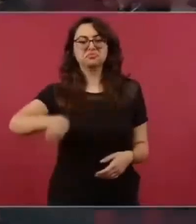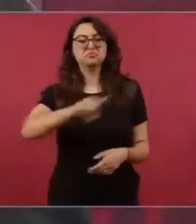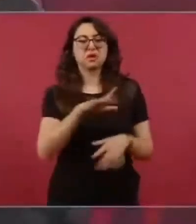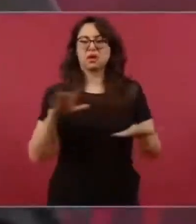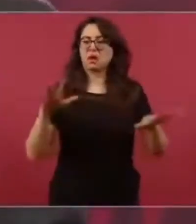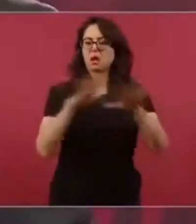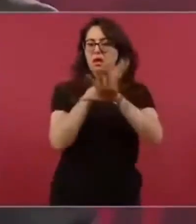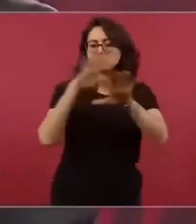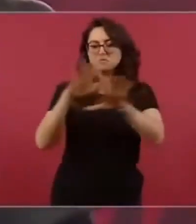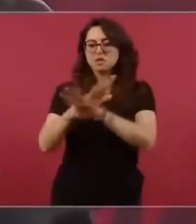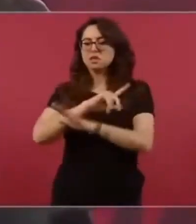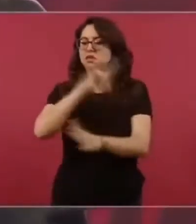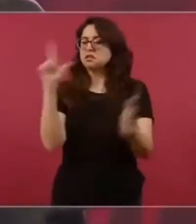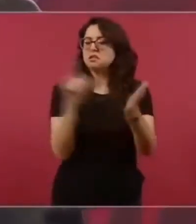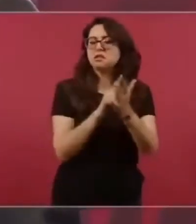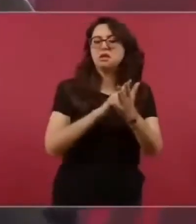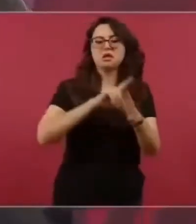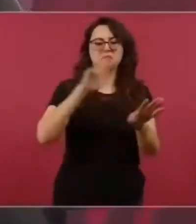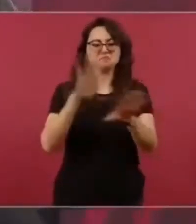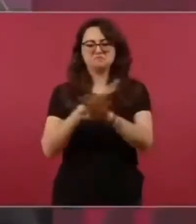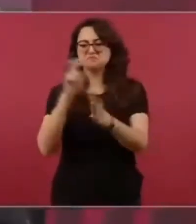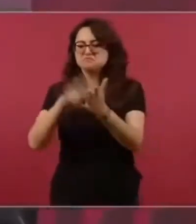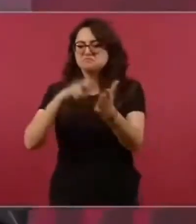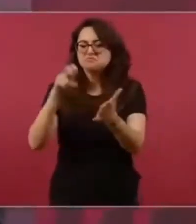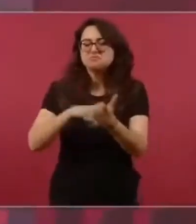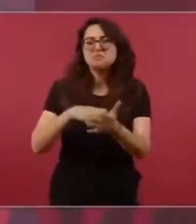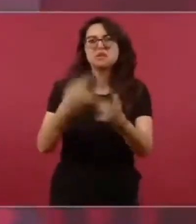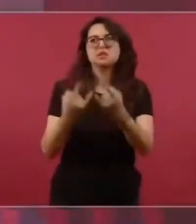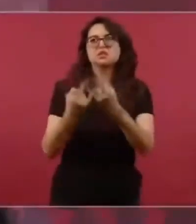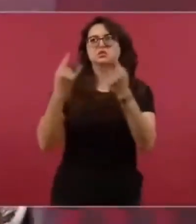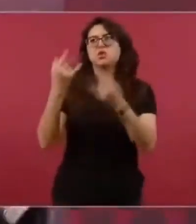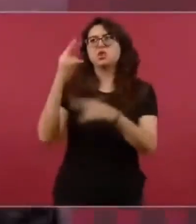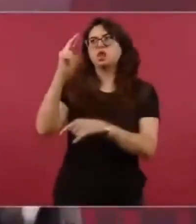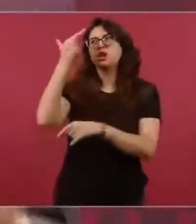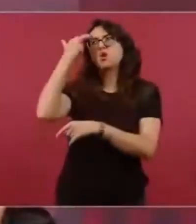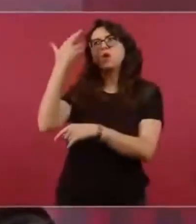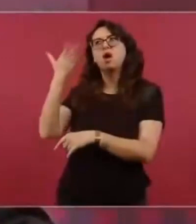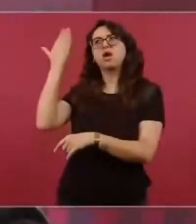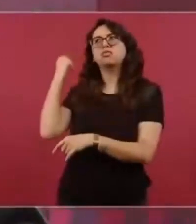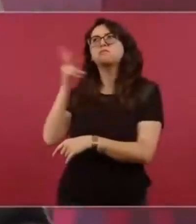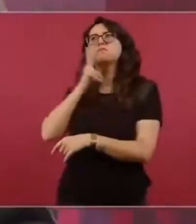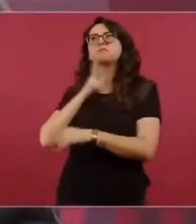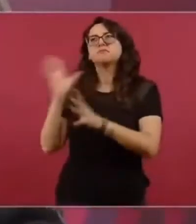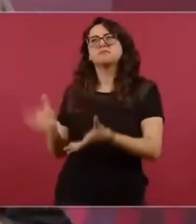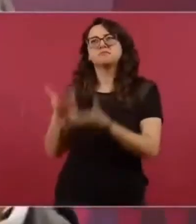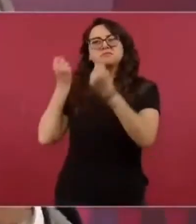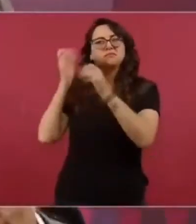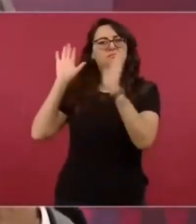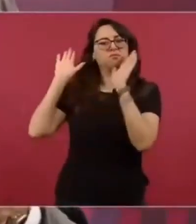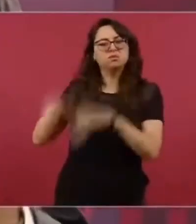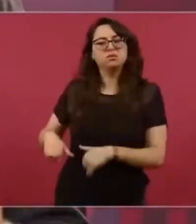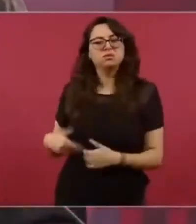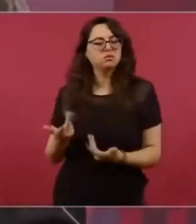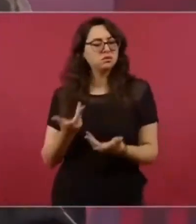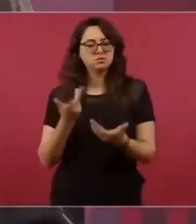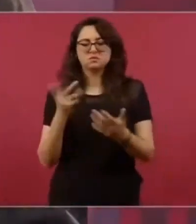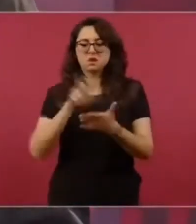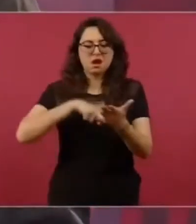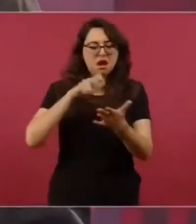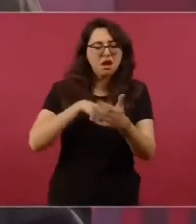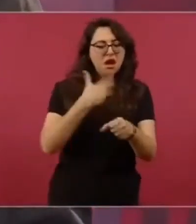no conformes piden dinero para votar.